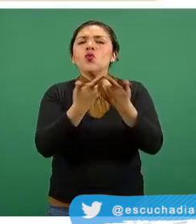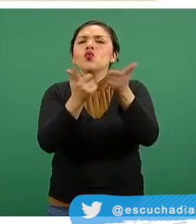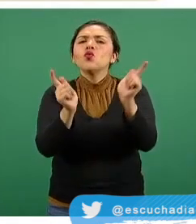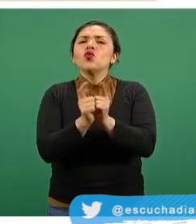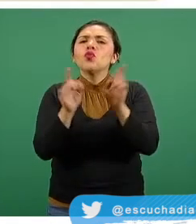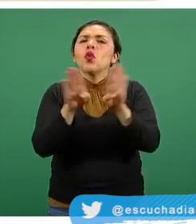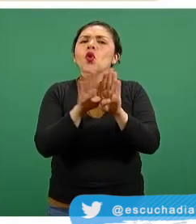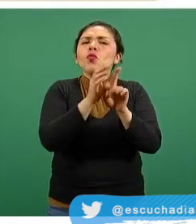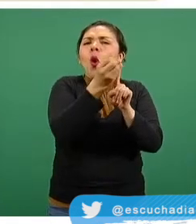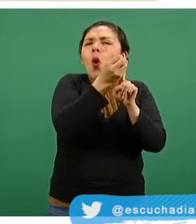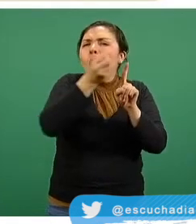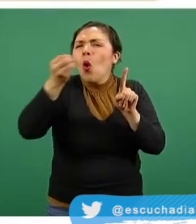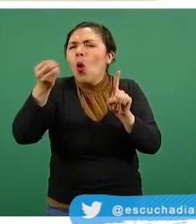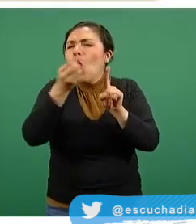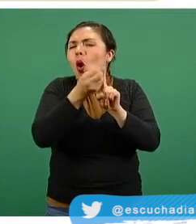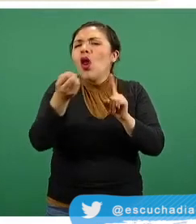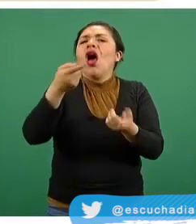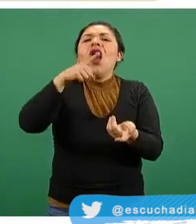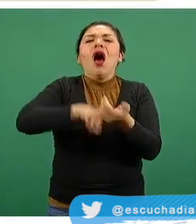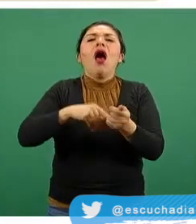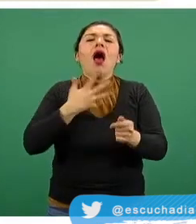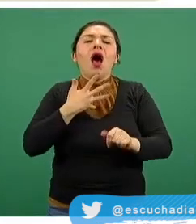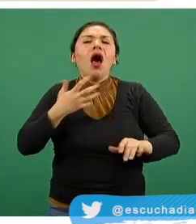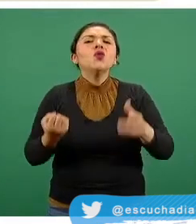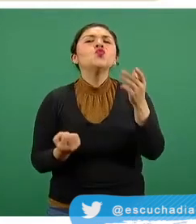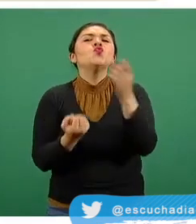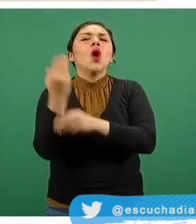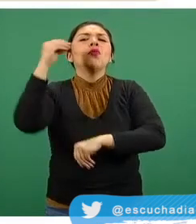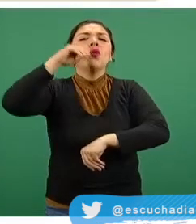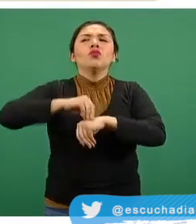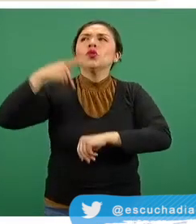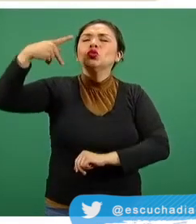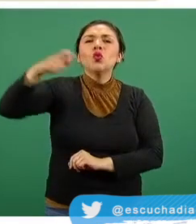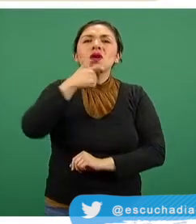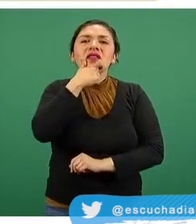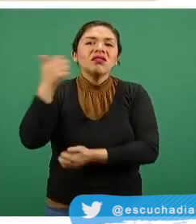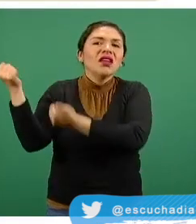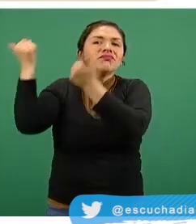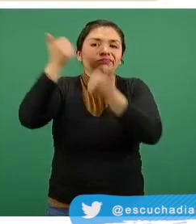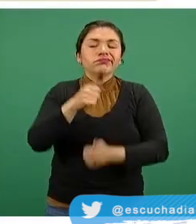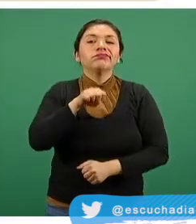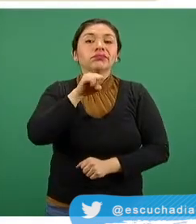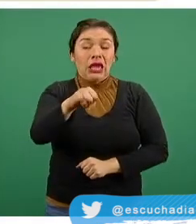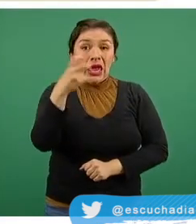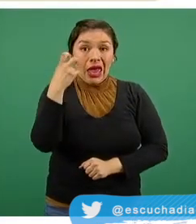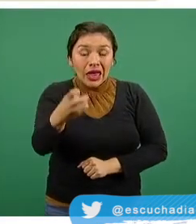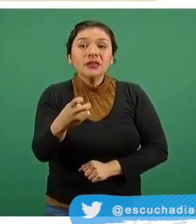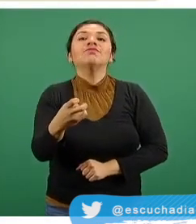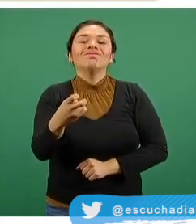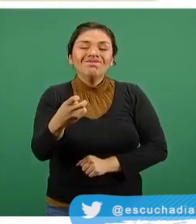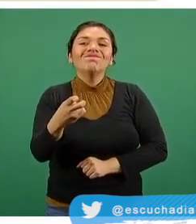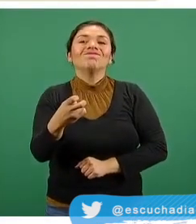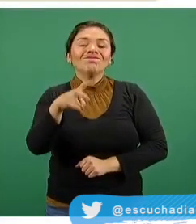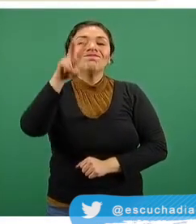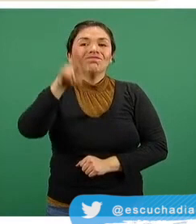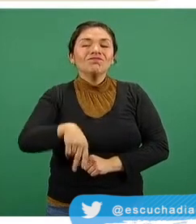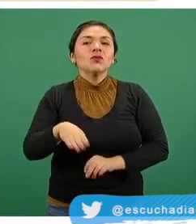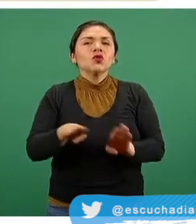secuencias de la variante o de la nueva variante del Reino Unido, lo cual entonces da una alta